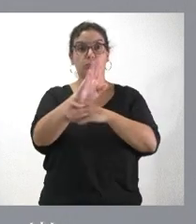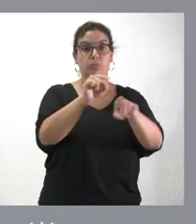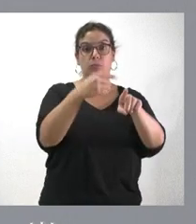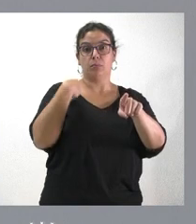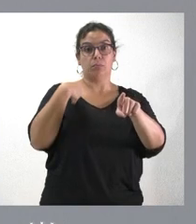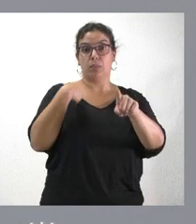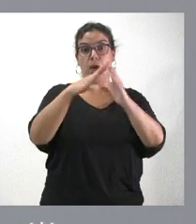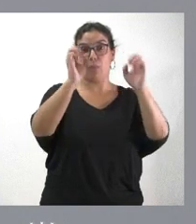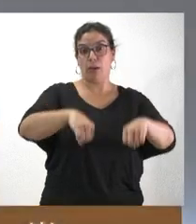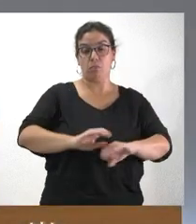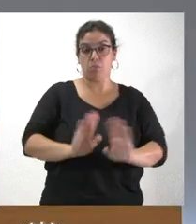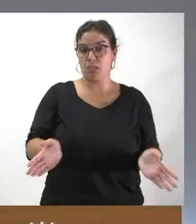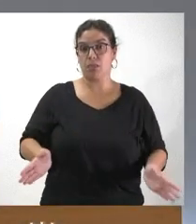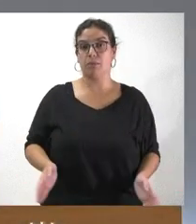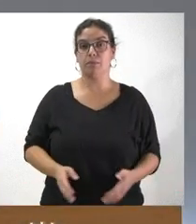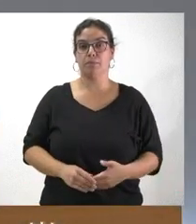en la mañana de hoy.